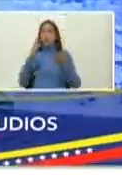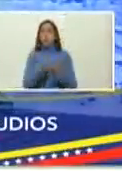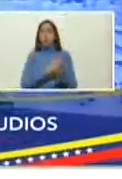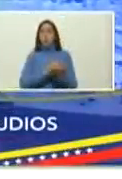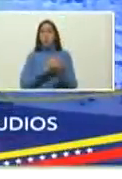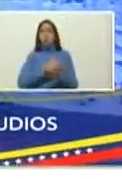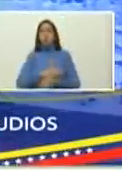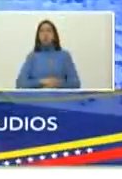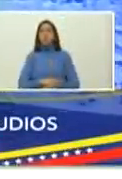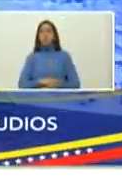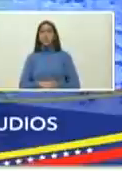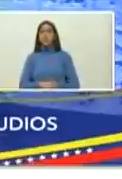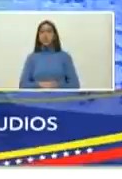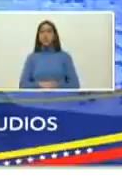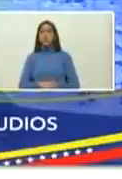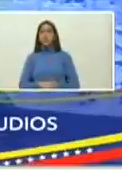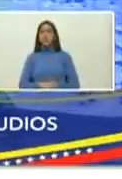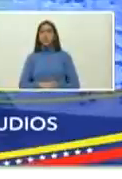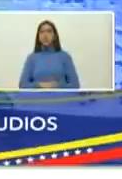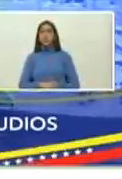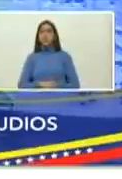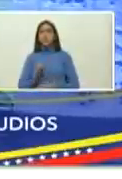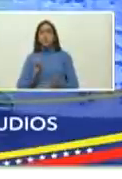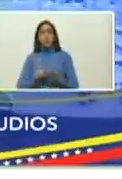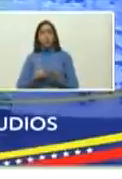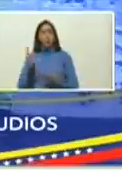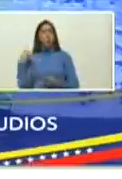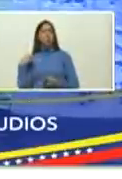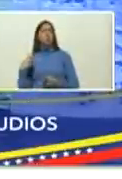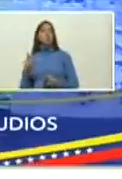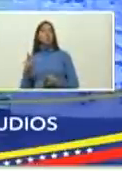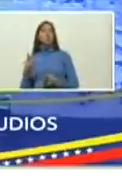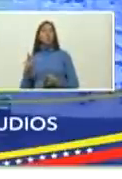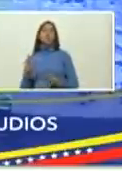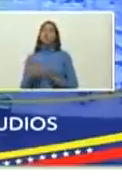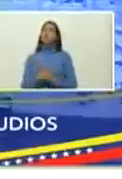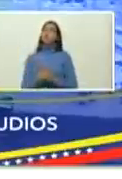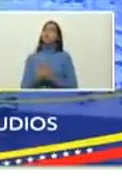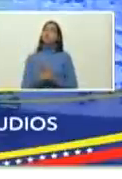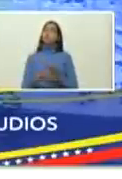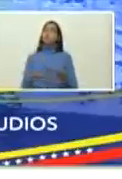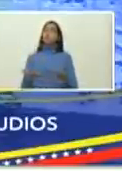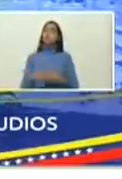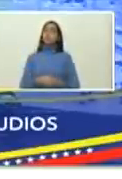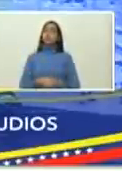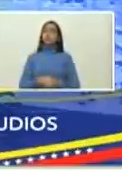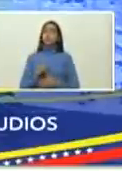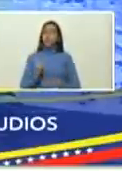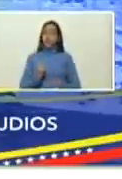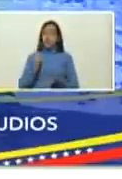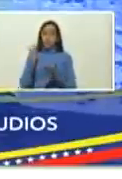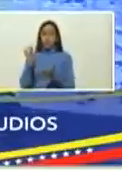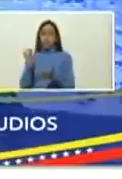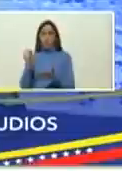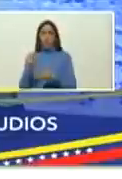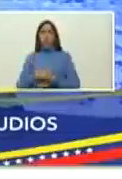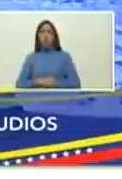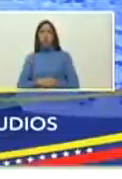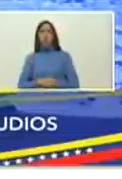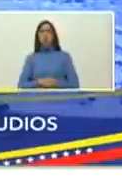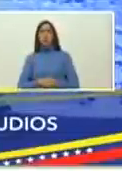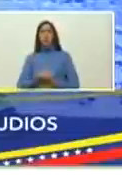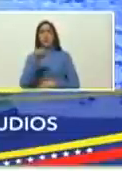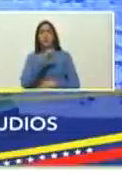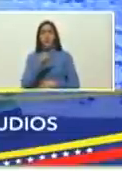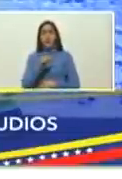segundo lugar tenemos el premio Mariano Picón